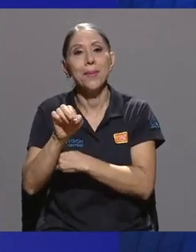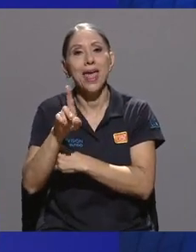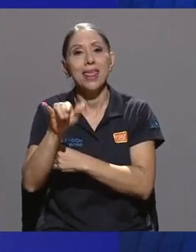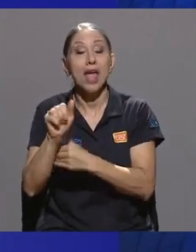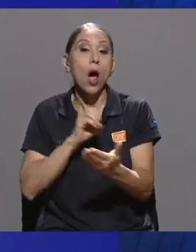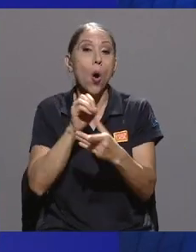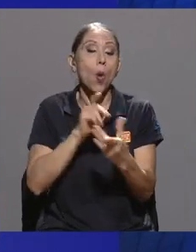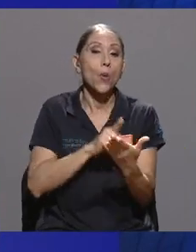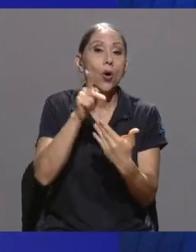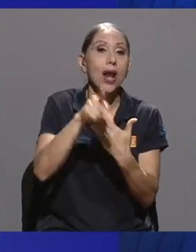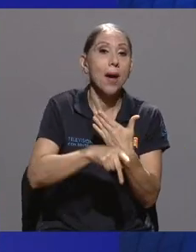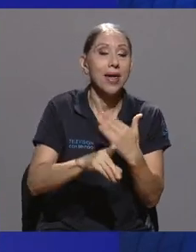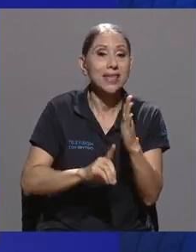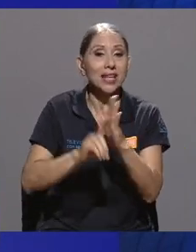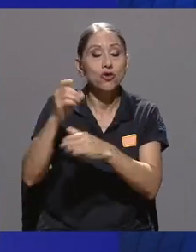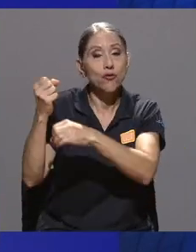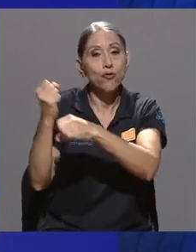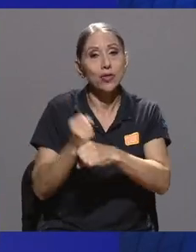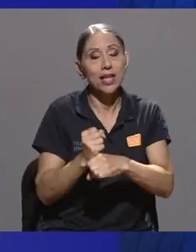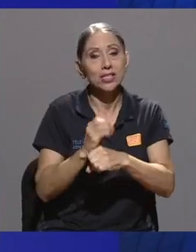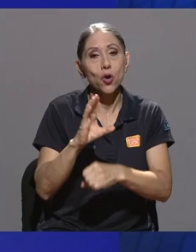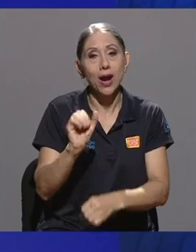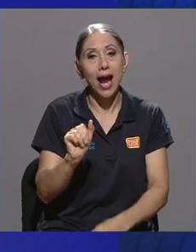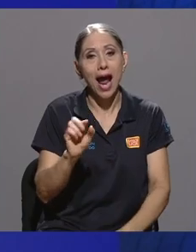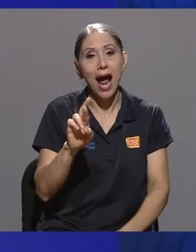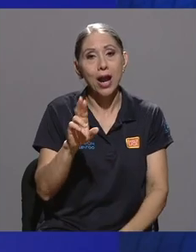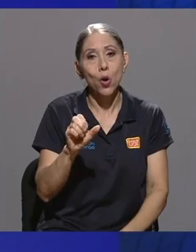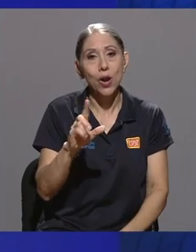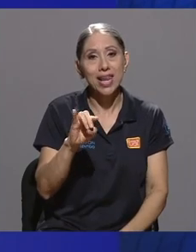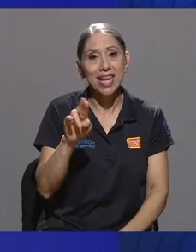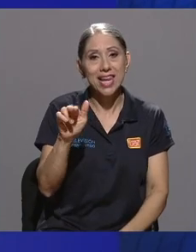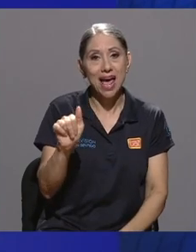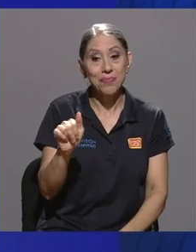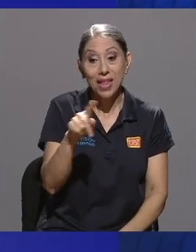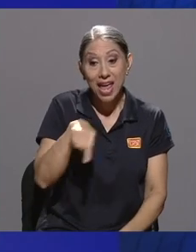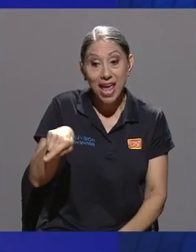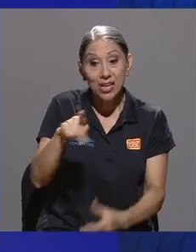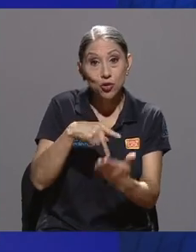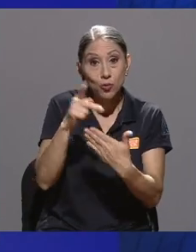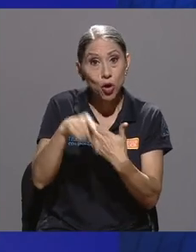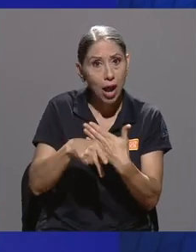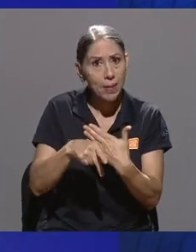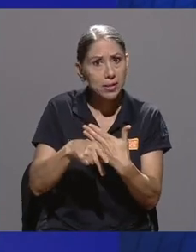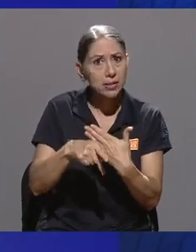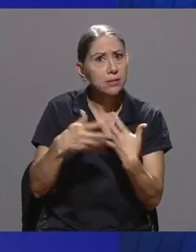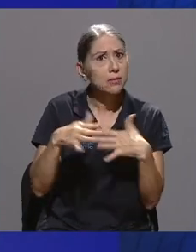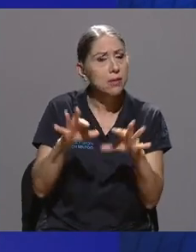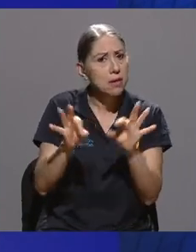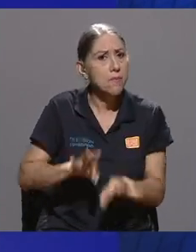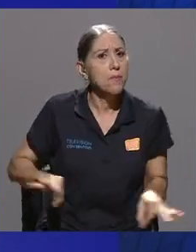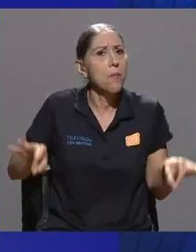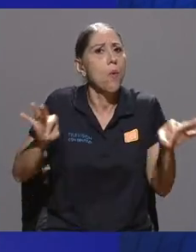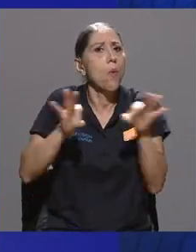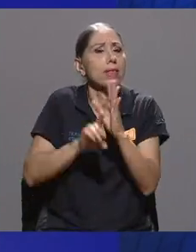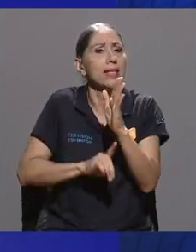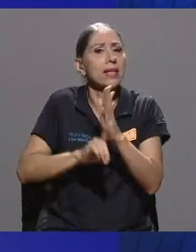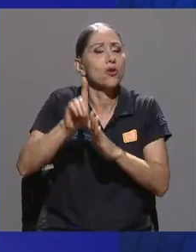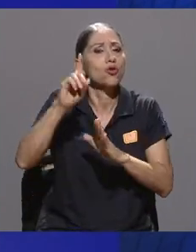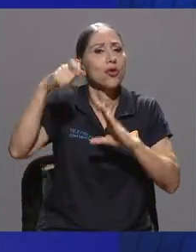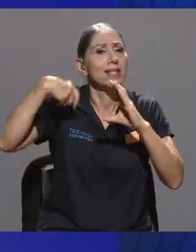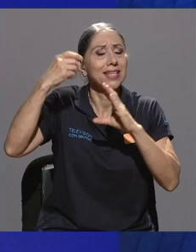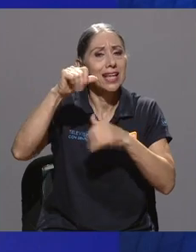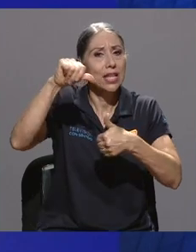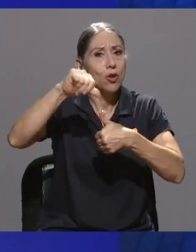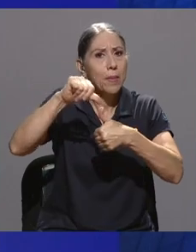de desarrollo Fundación Carolina, que son programas que históricamente son claves, digamos, para el desarrollo del cine centroamericano y que